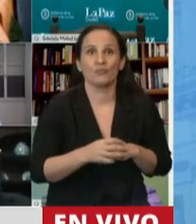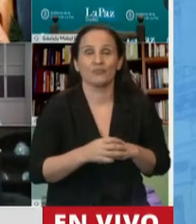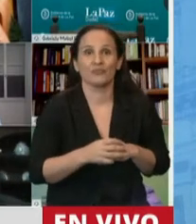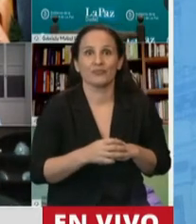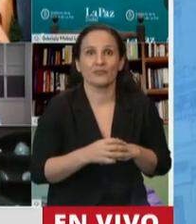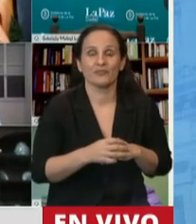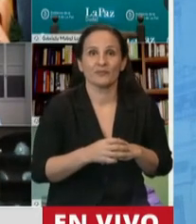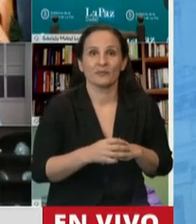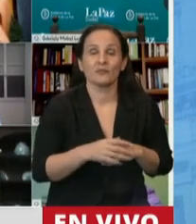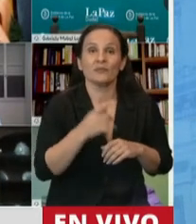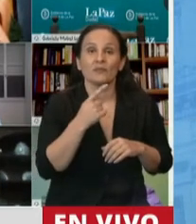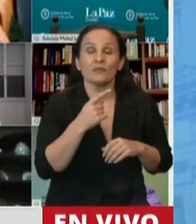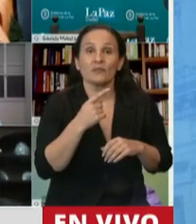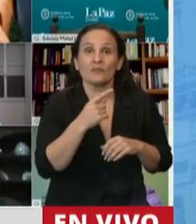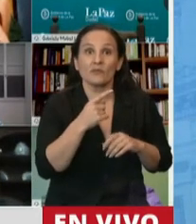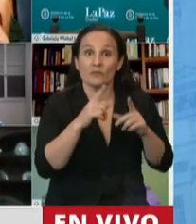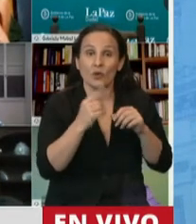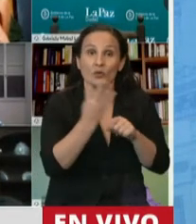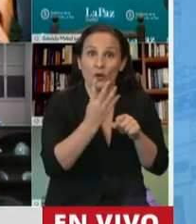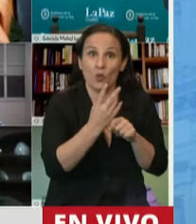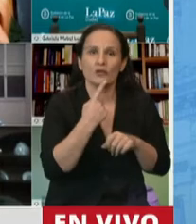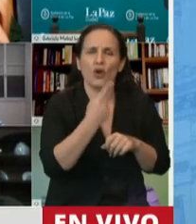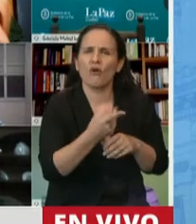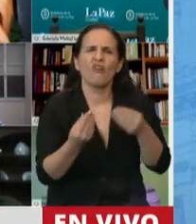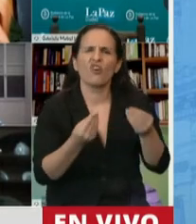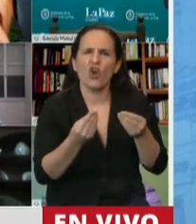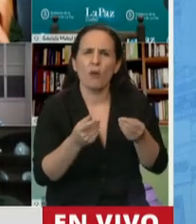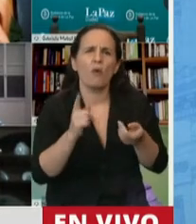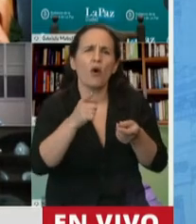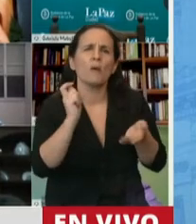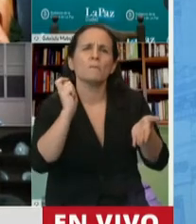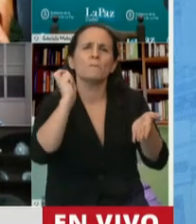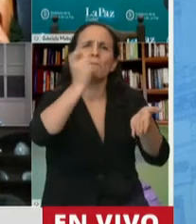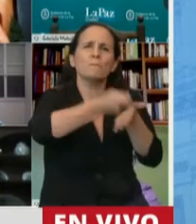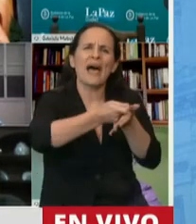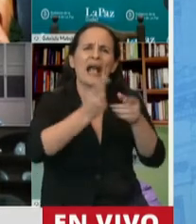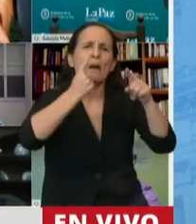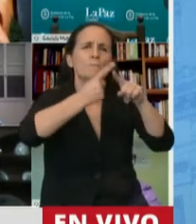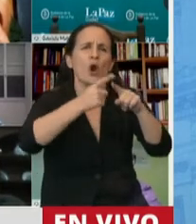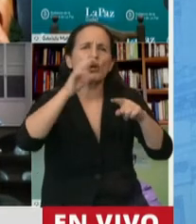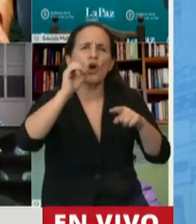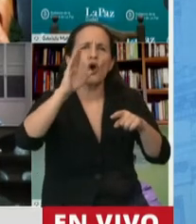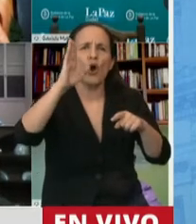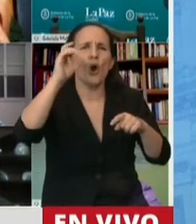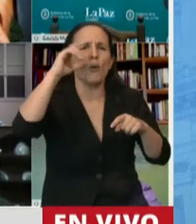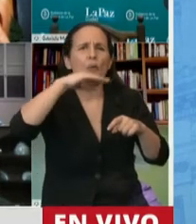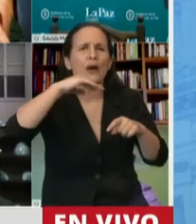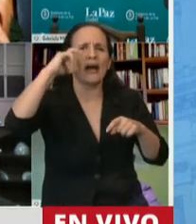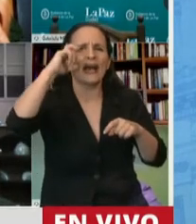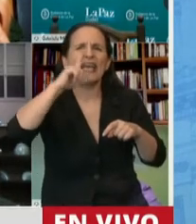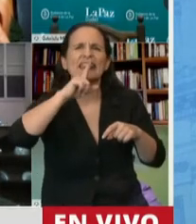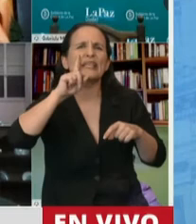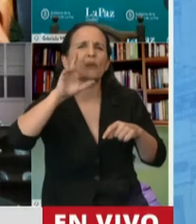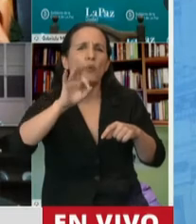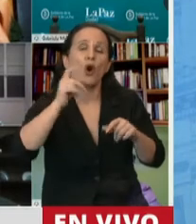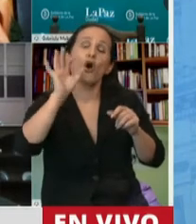el pago por objetivo. Dice, la jornada laboral por